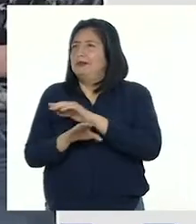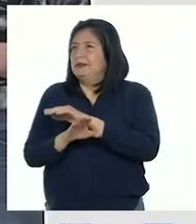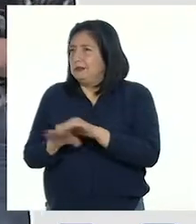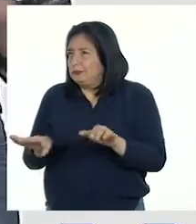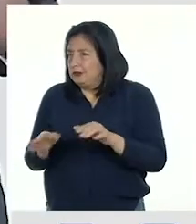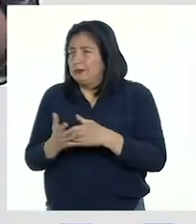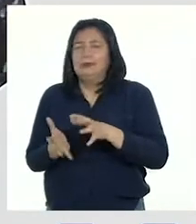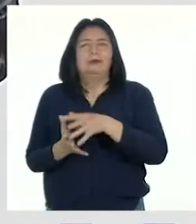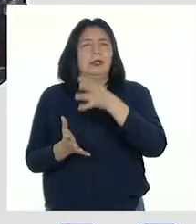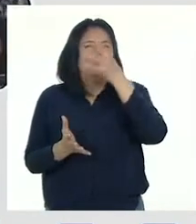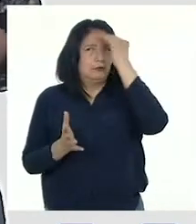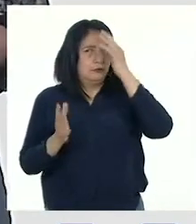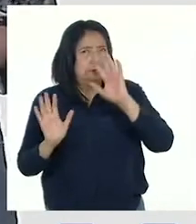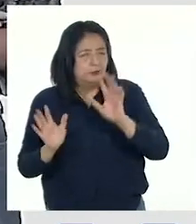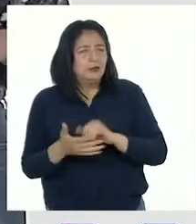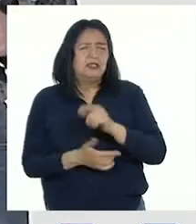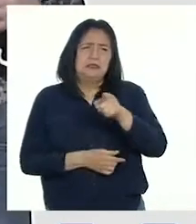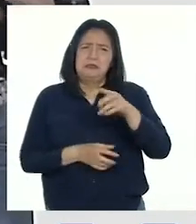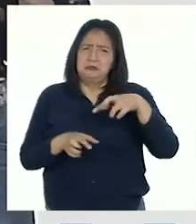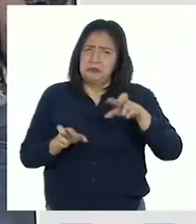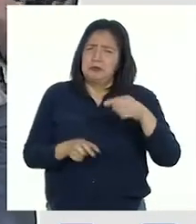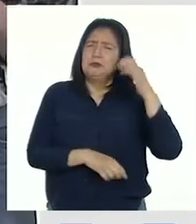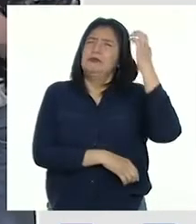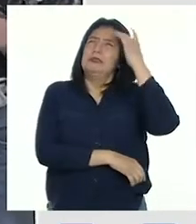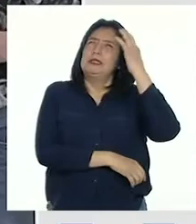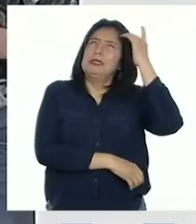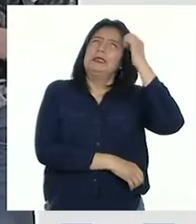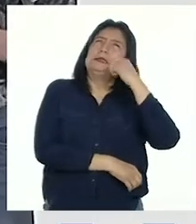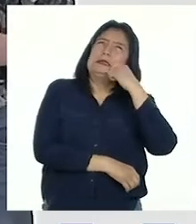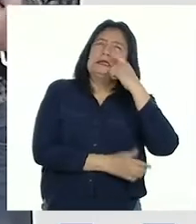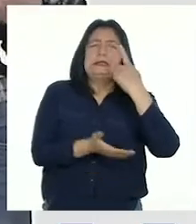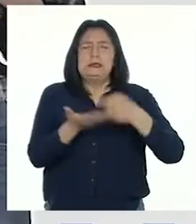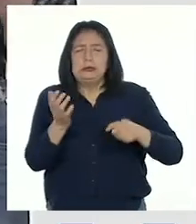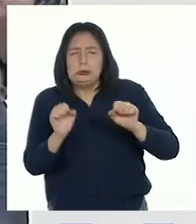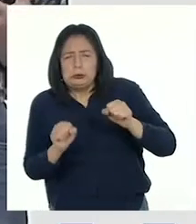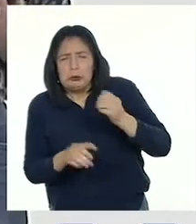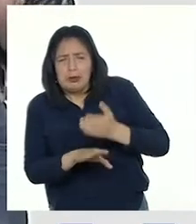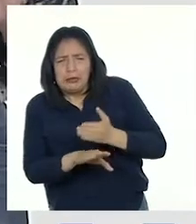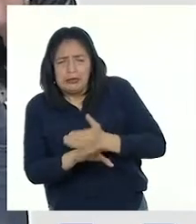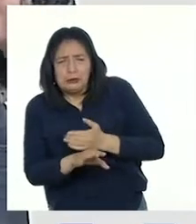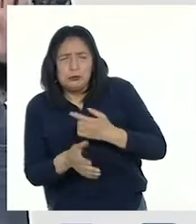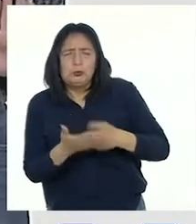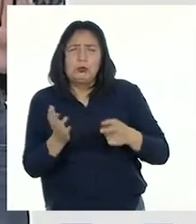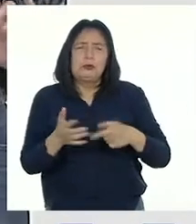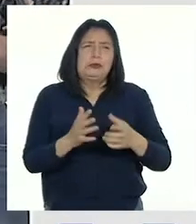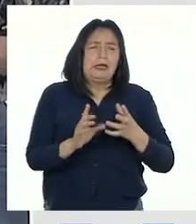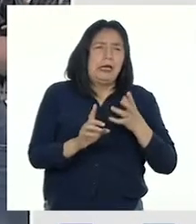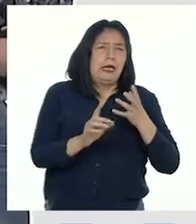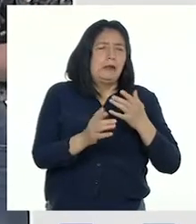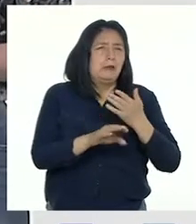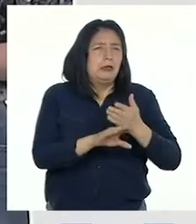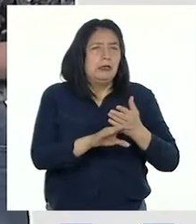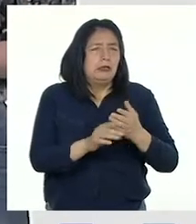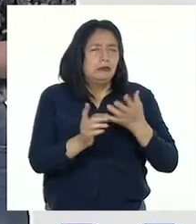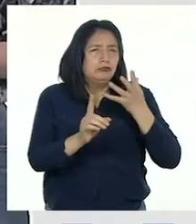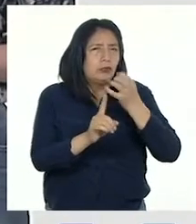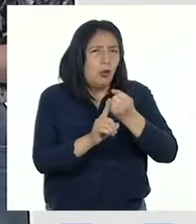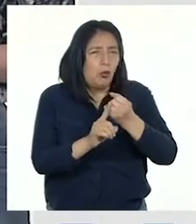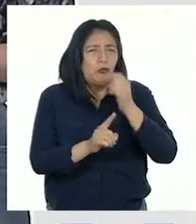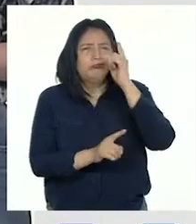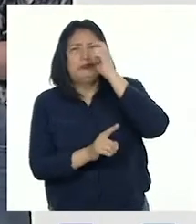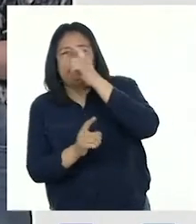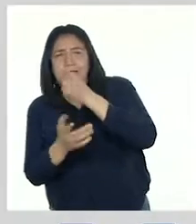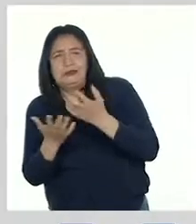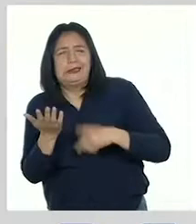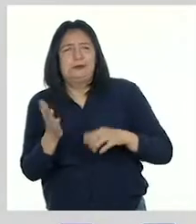de aprendizaje. Esto nos va a permitir reflexionar sobre los avances, sobre los logros y dificultades que hayamos tenido en el